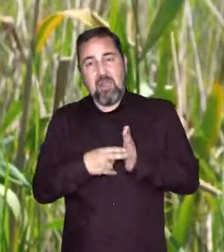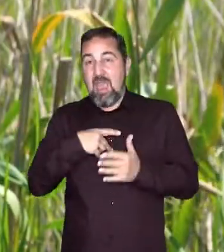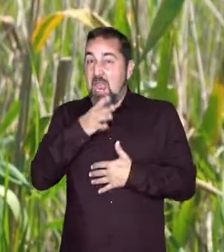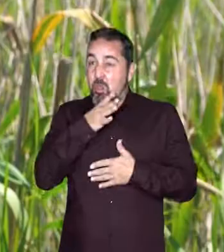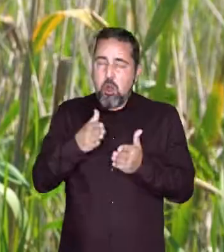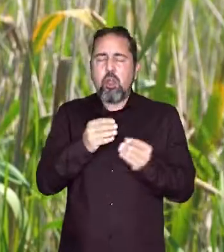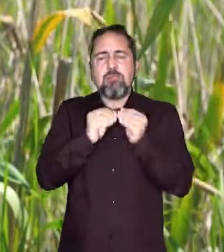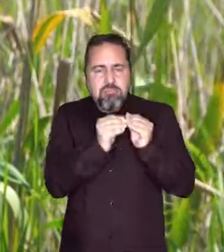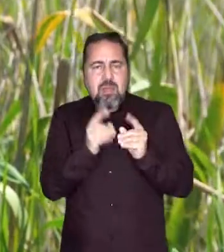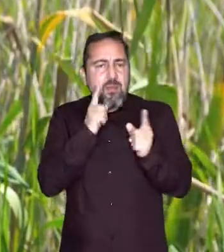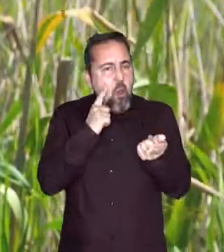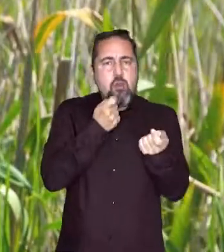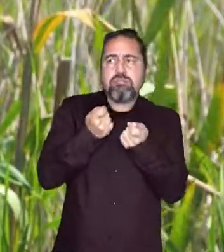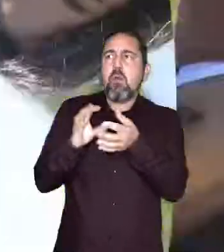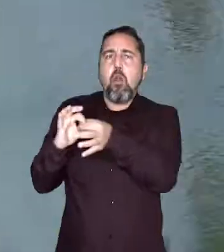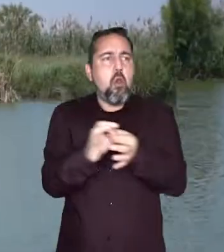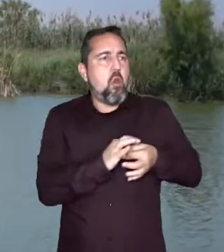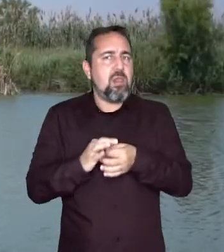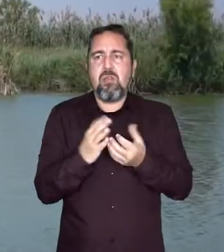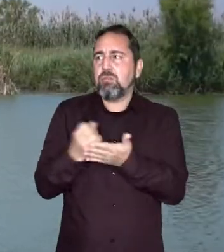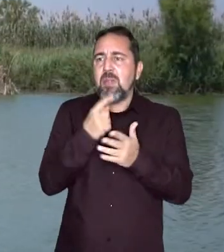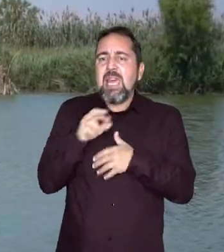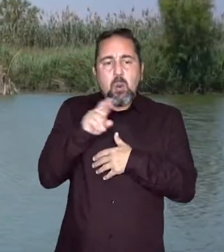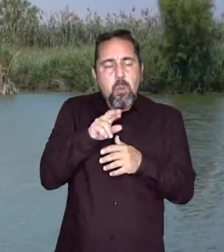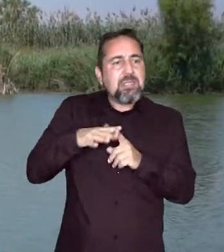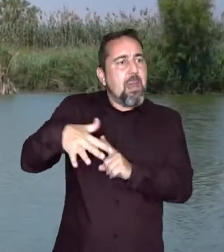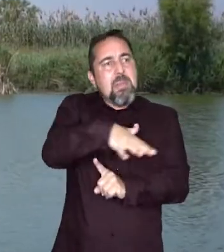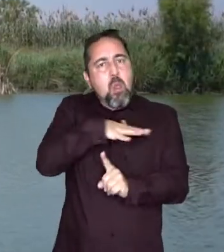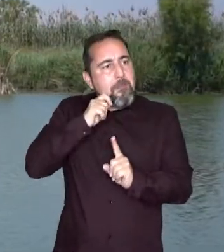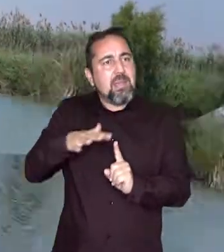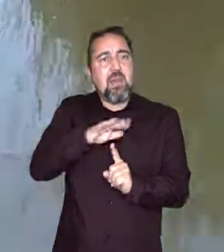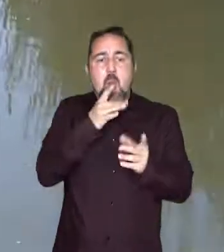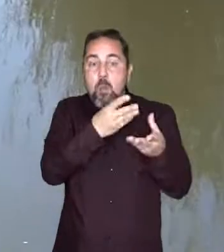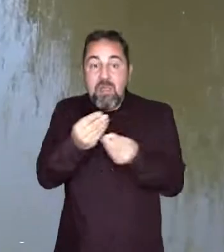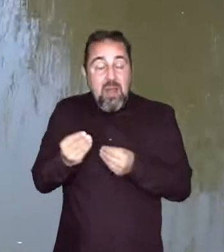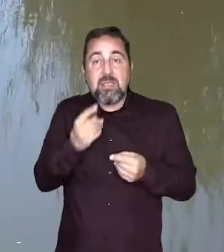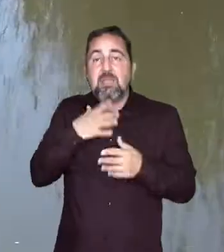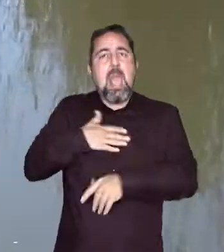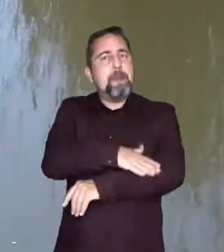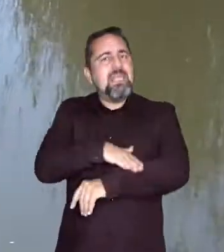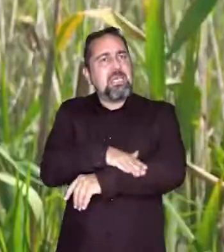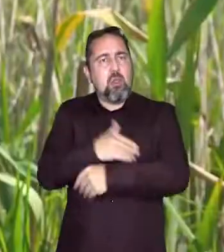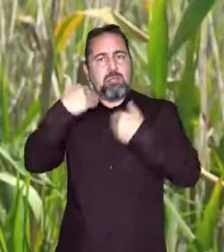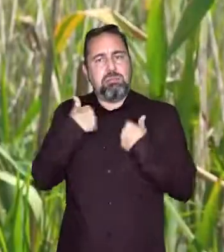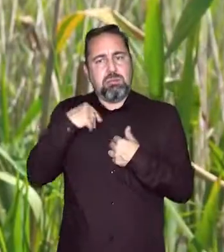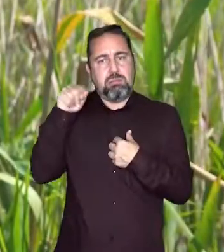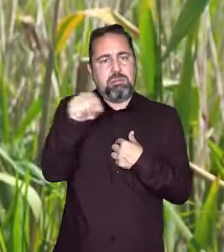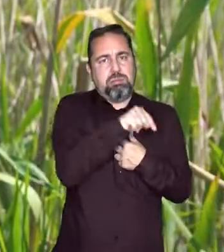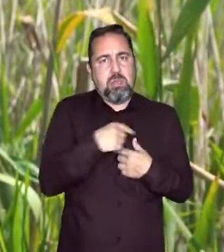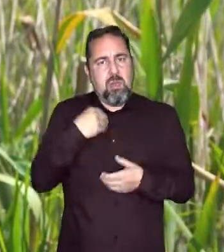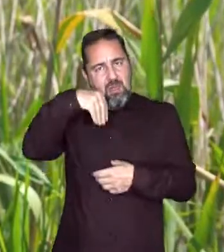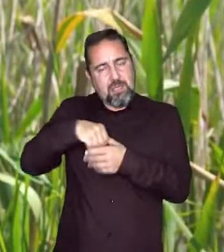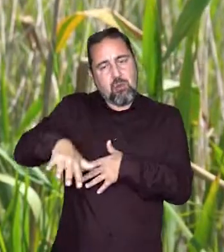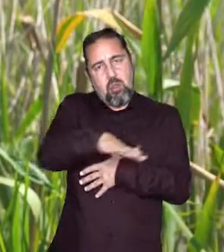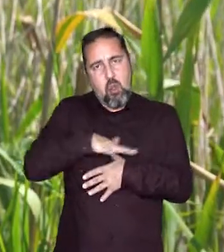motivo, desde la Oficina de Planificación Hidrológica se impulsan las medidas de coordinación para recuperar medioambientalmente del humedal entre todas las